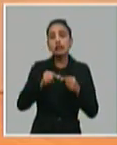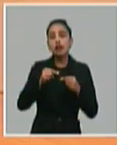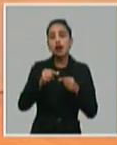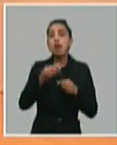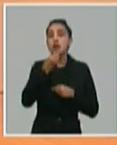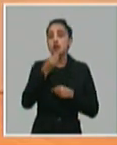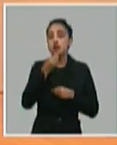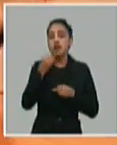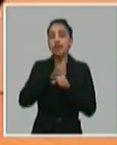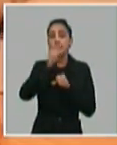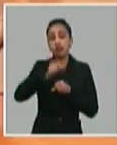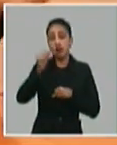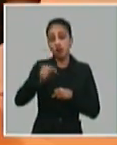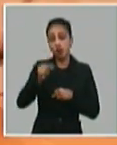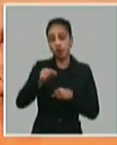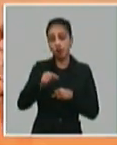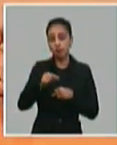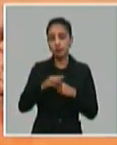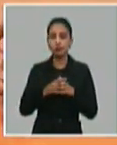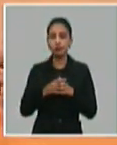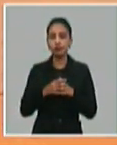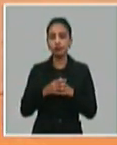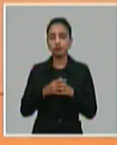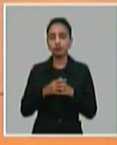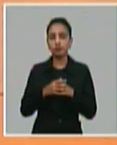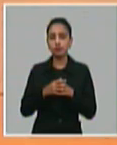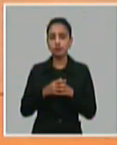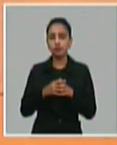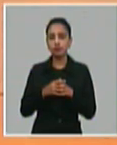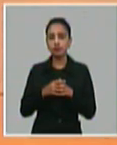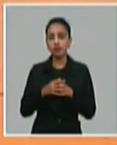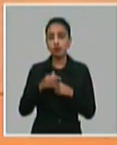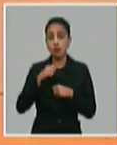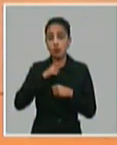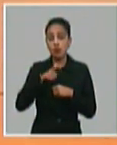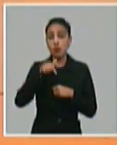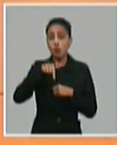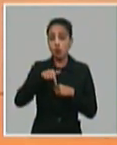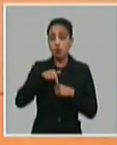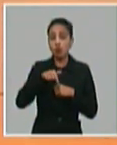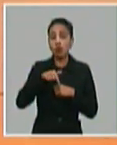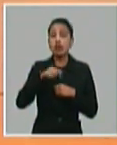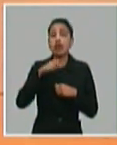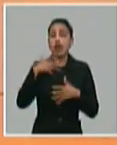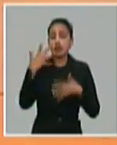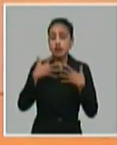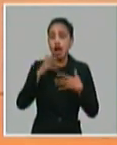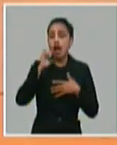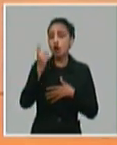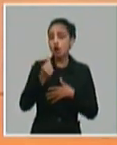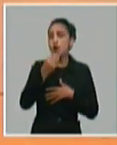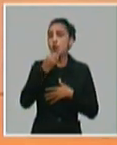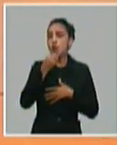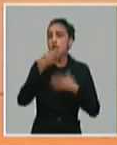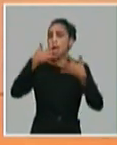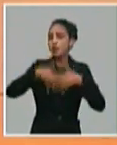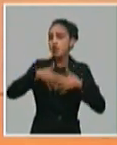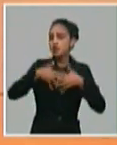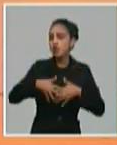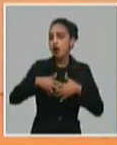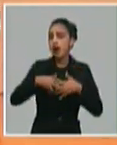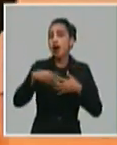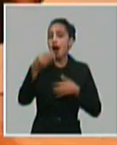trabajadores disponibles. ¿Qué sentido tendríamos? Que hoy existe una actividad económica, algunas de ellas puede ser hasta de producción de alimentos,